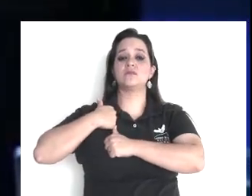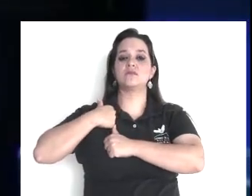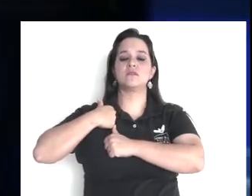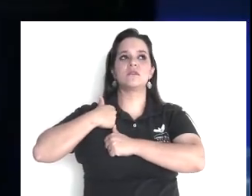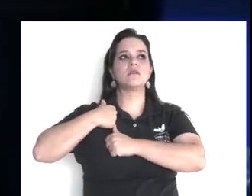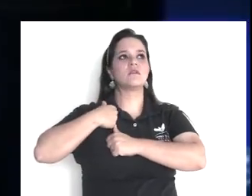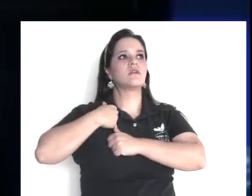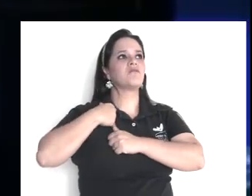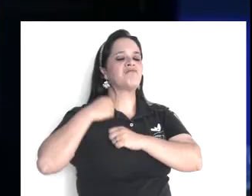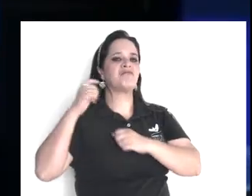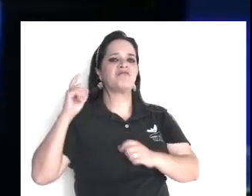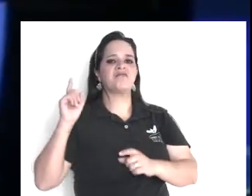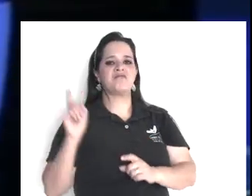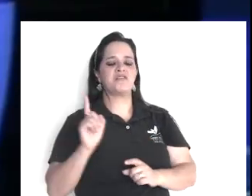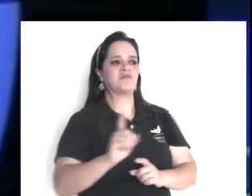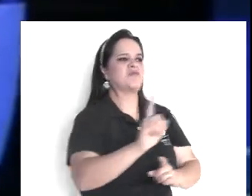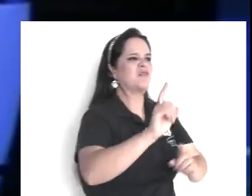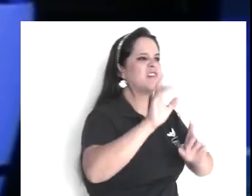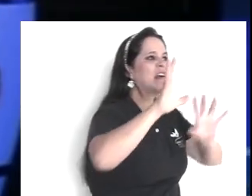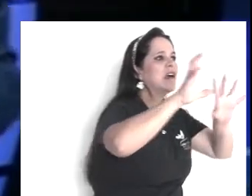habían oído, puro rumores,